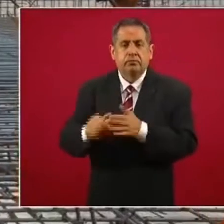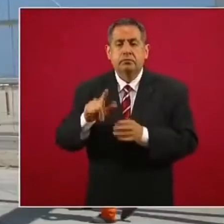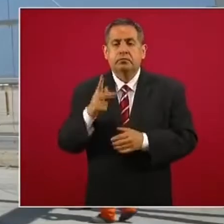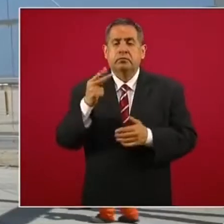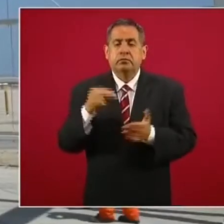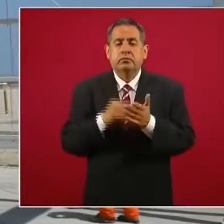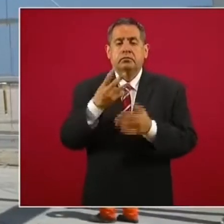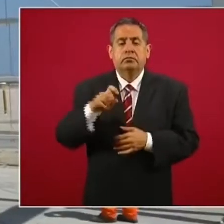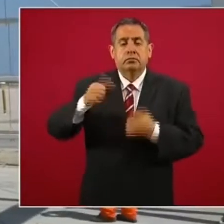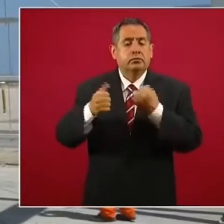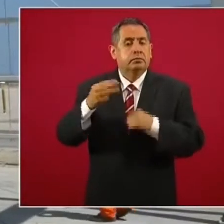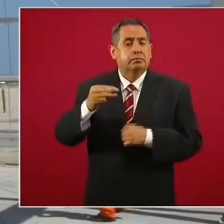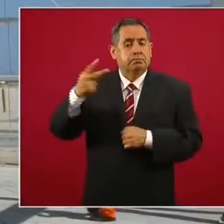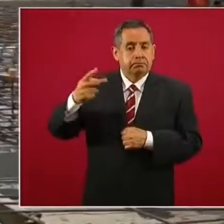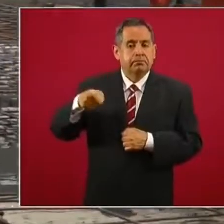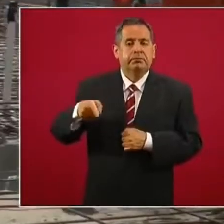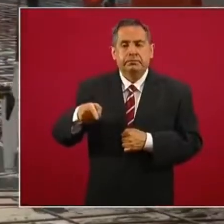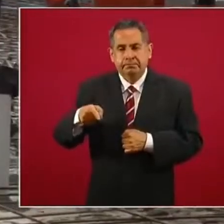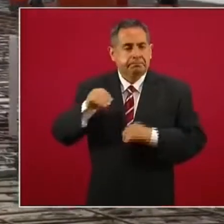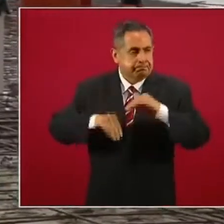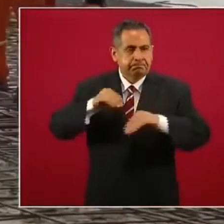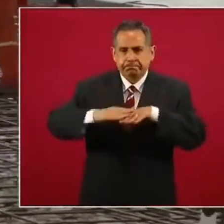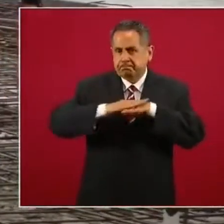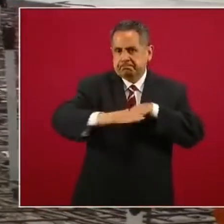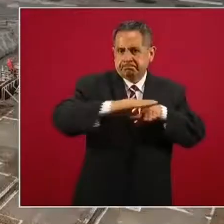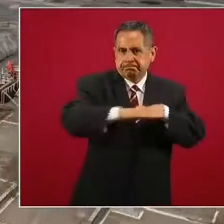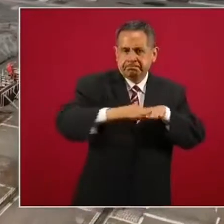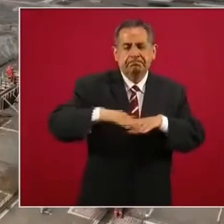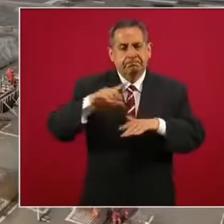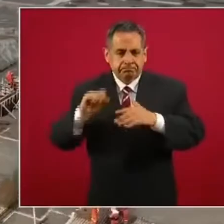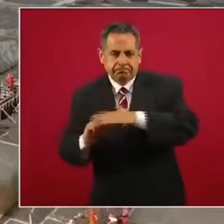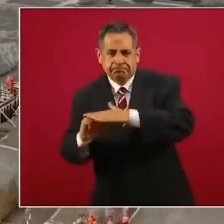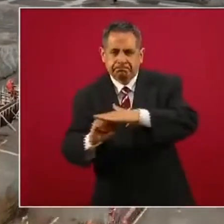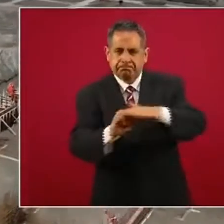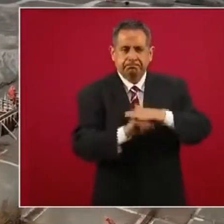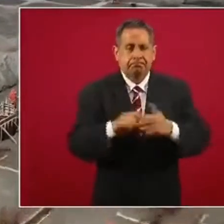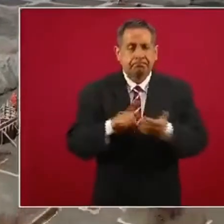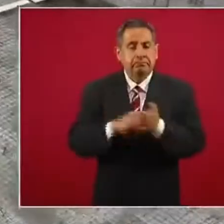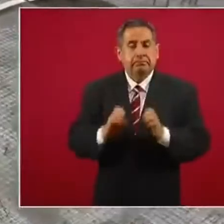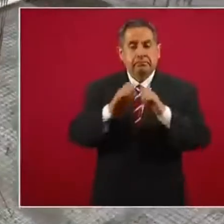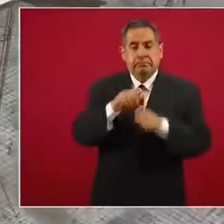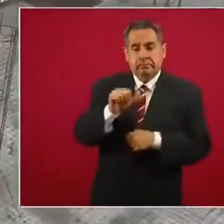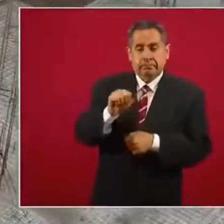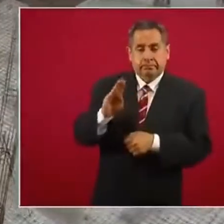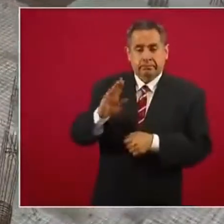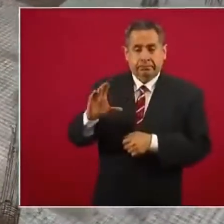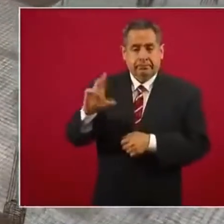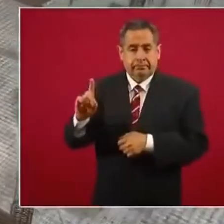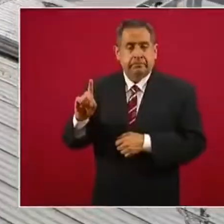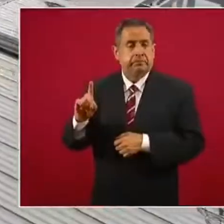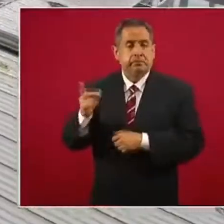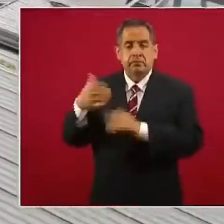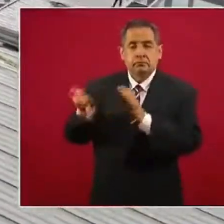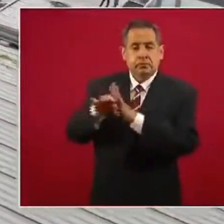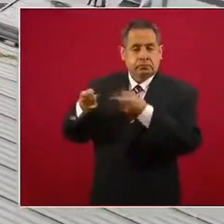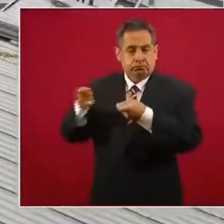cuadrados de plataformas y se continúa trabajando en las cimentaciones de los edificios A, B, C, D, cuarto de control